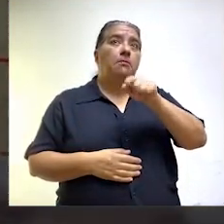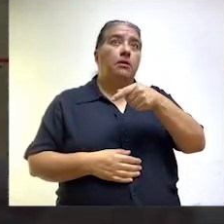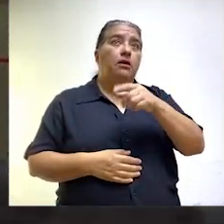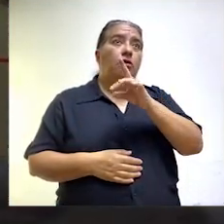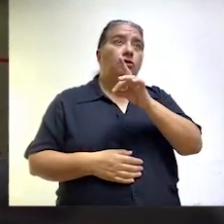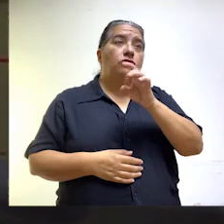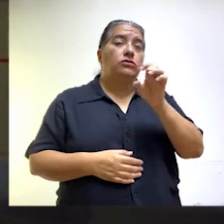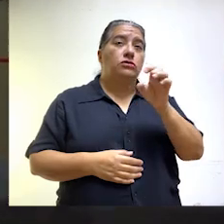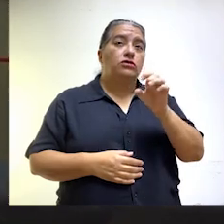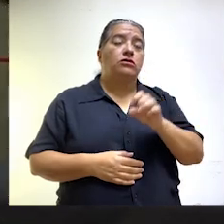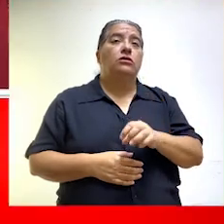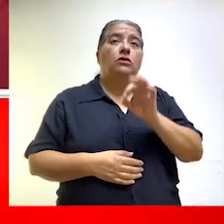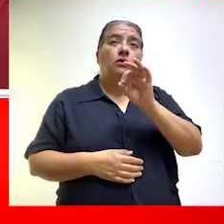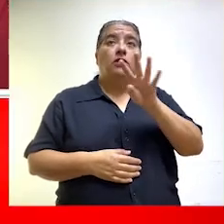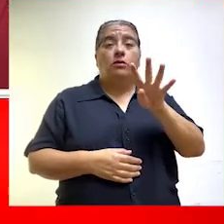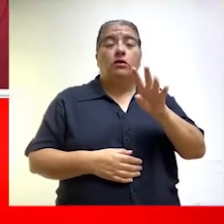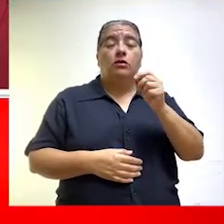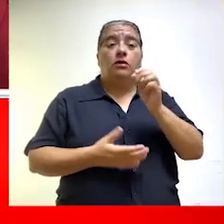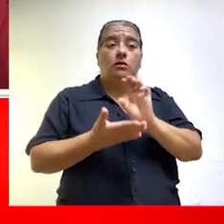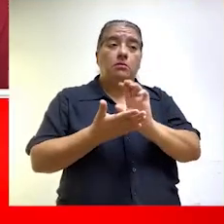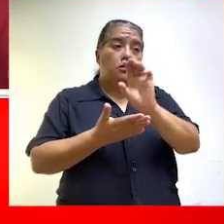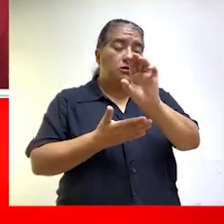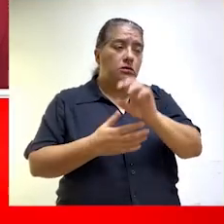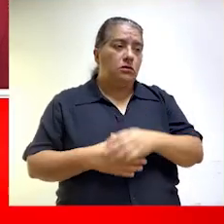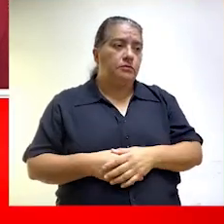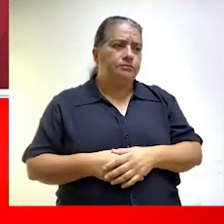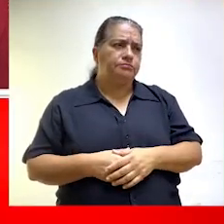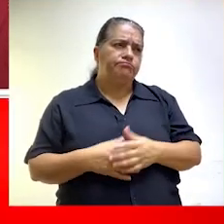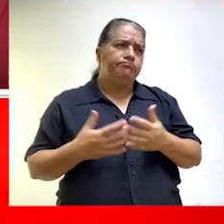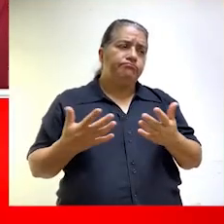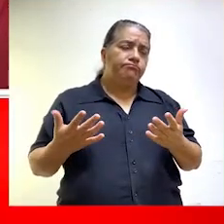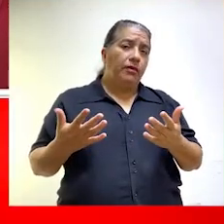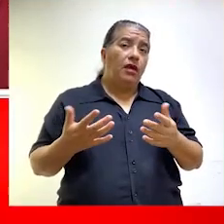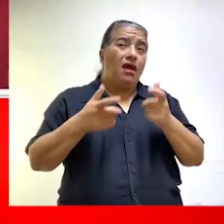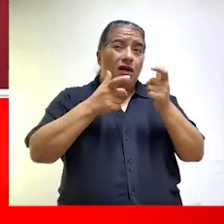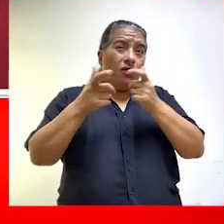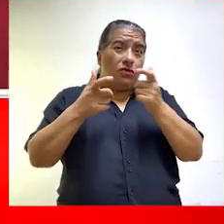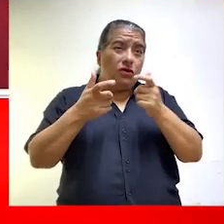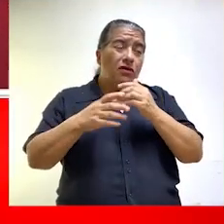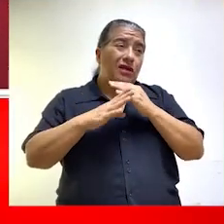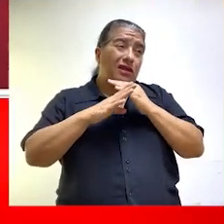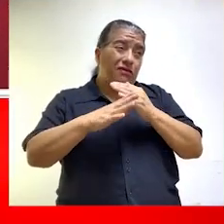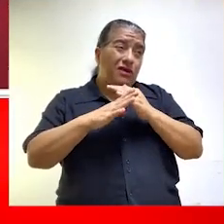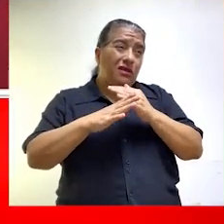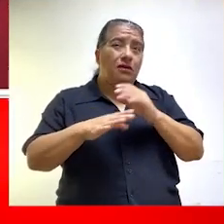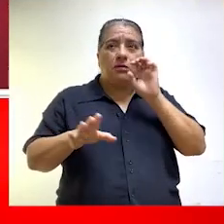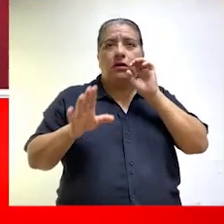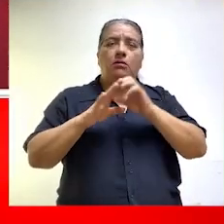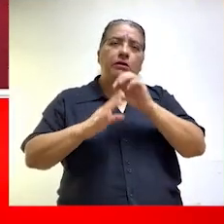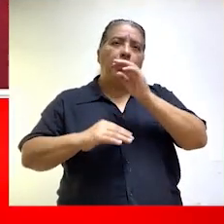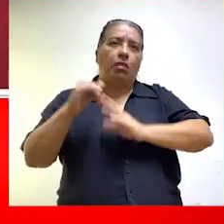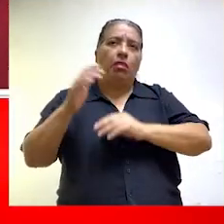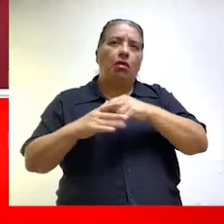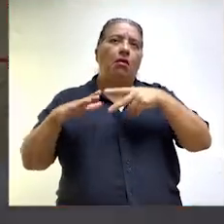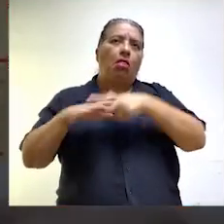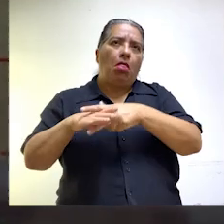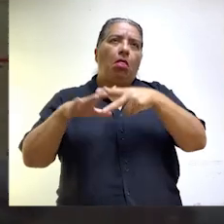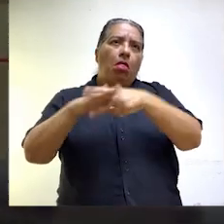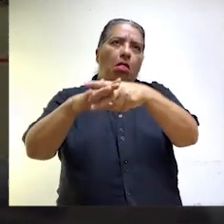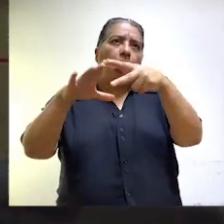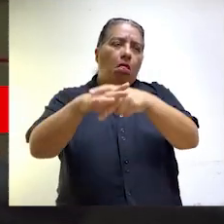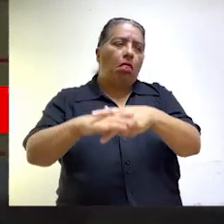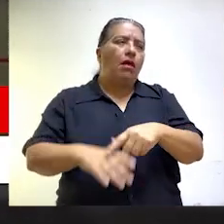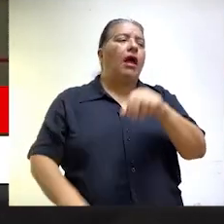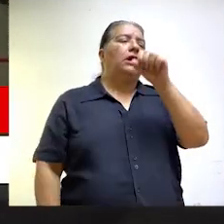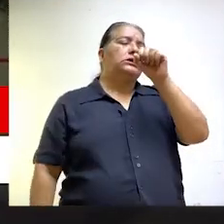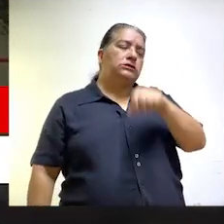1.874 inversiones. ¿Se puede decir que el control concurrente evita que paralicen las obras, al menos las obras de infraestructura? Lo que